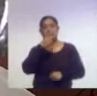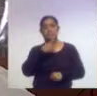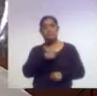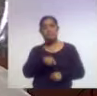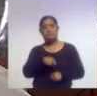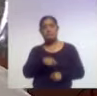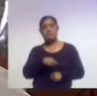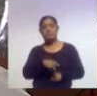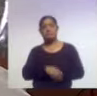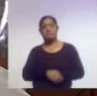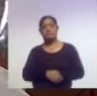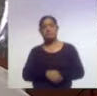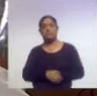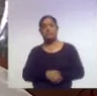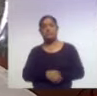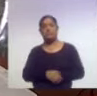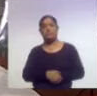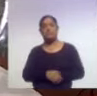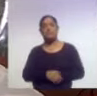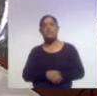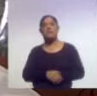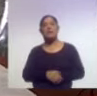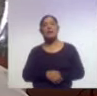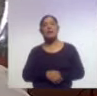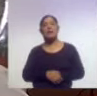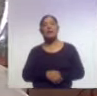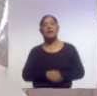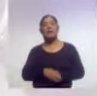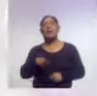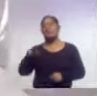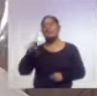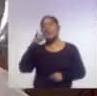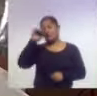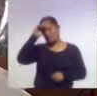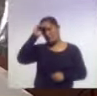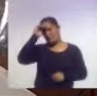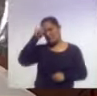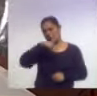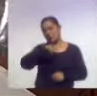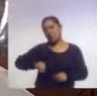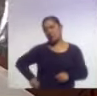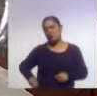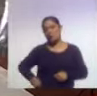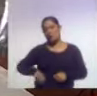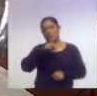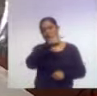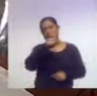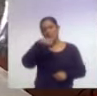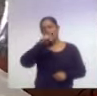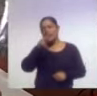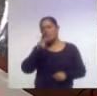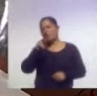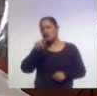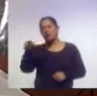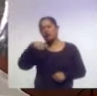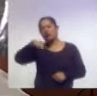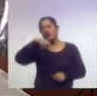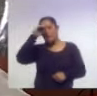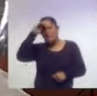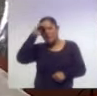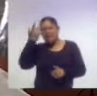prevalencia, pero actualmente se dan a conocer rápidamente. Es muy importante este medio de difusión para decirles, oigan,